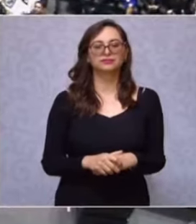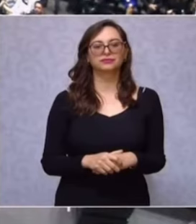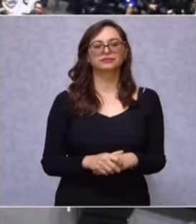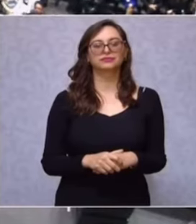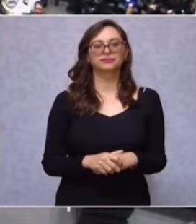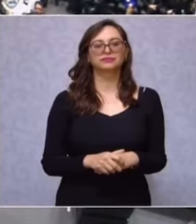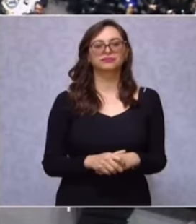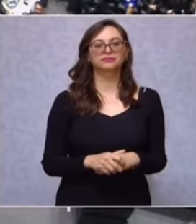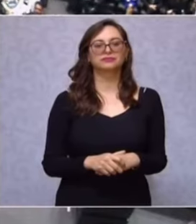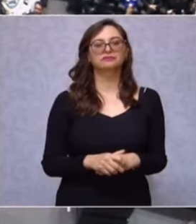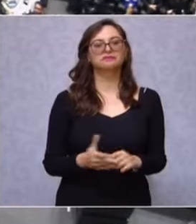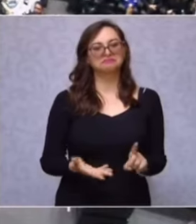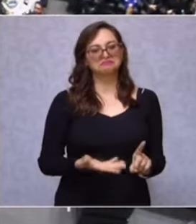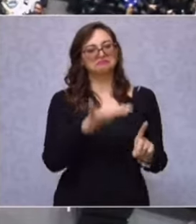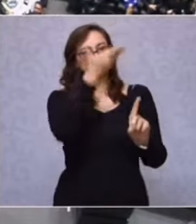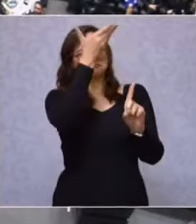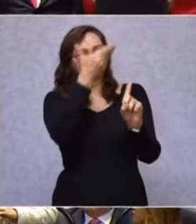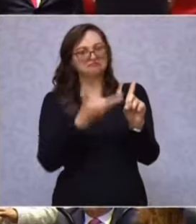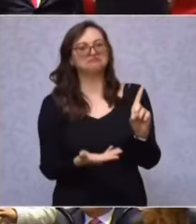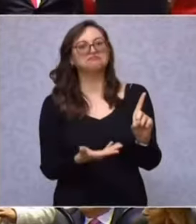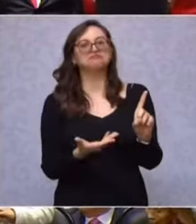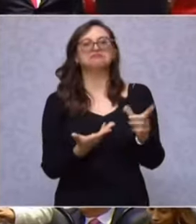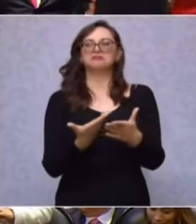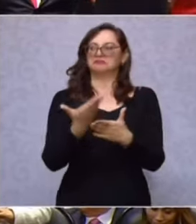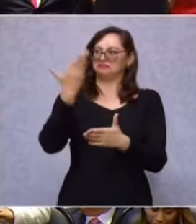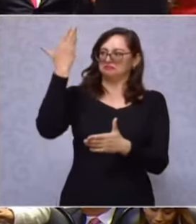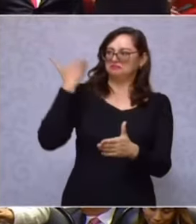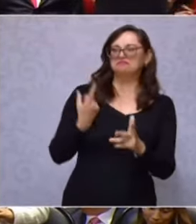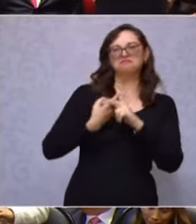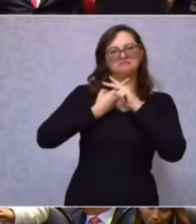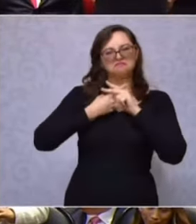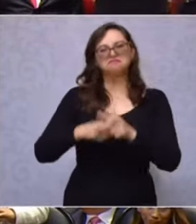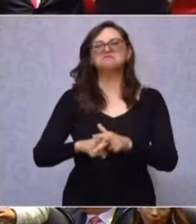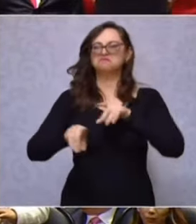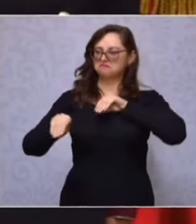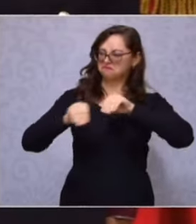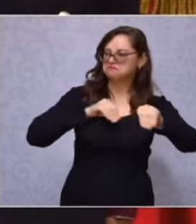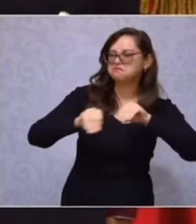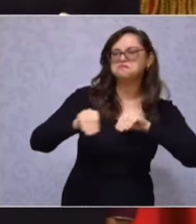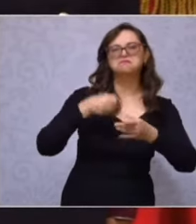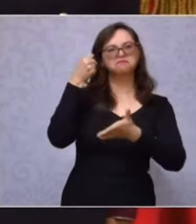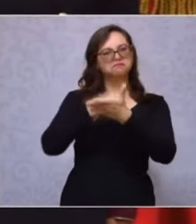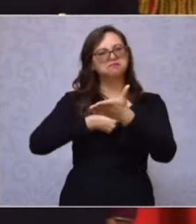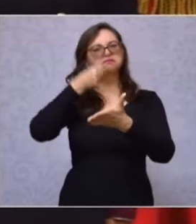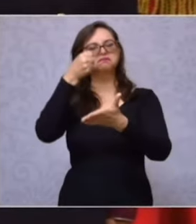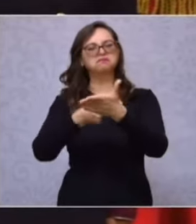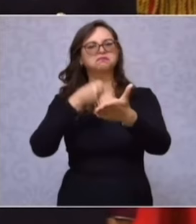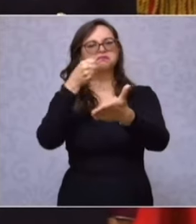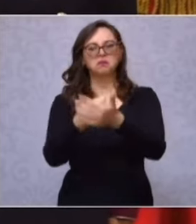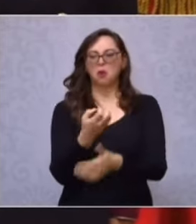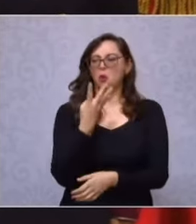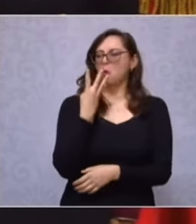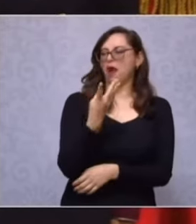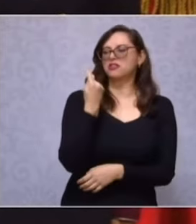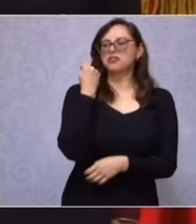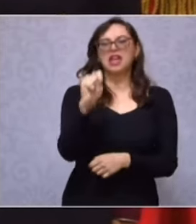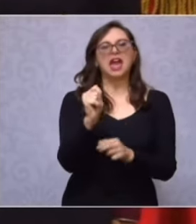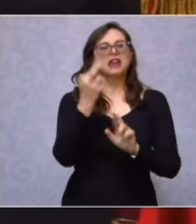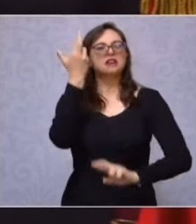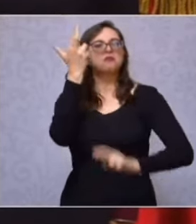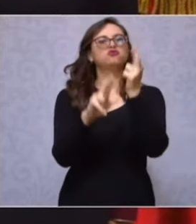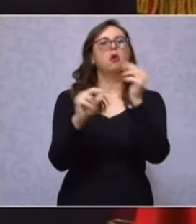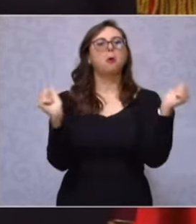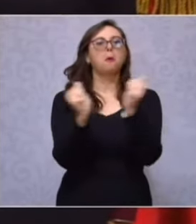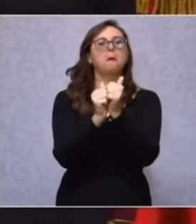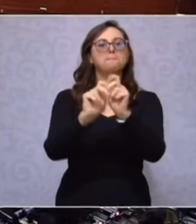El que inició la revolución pacífica de la Cuarta Transformación de la Vida